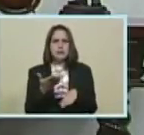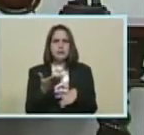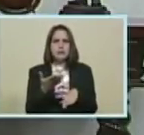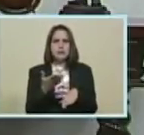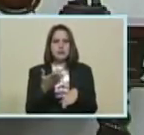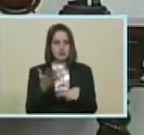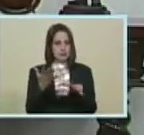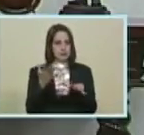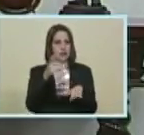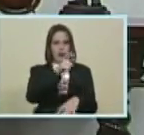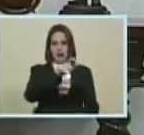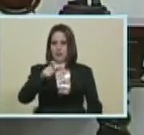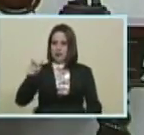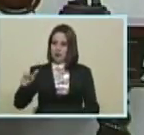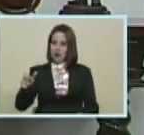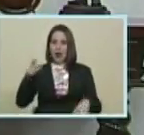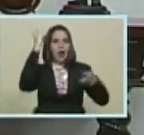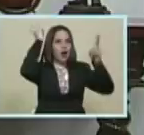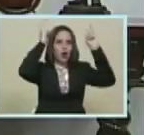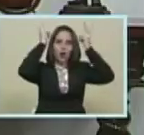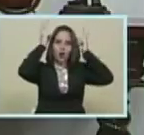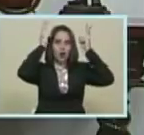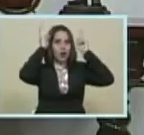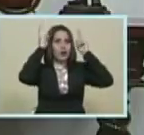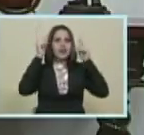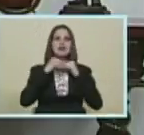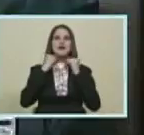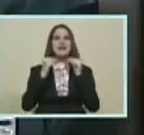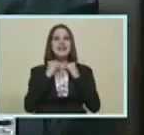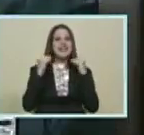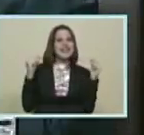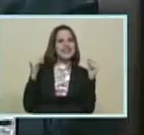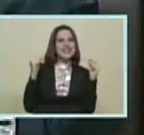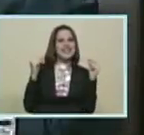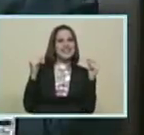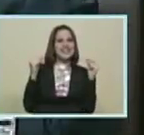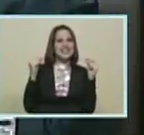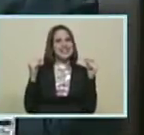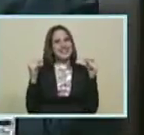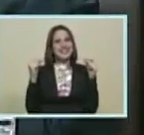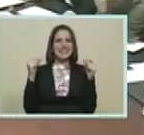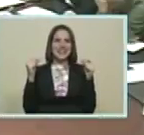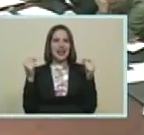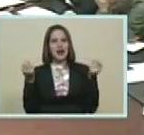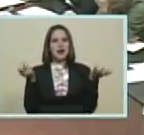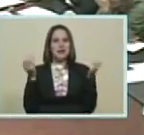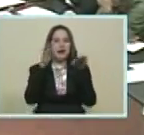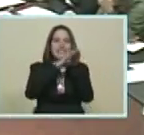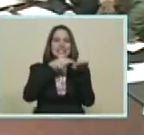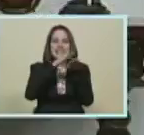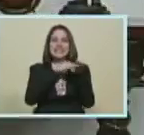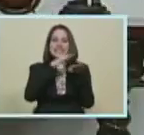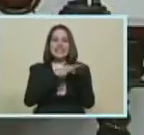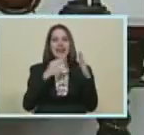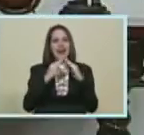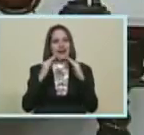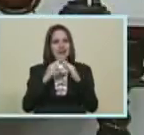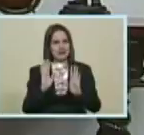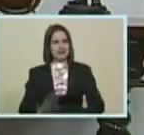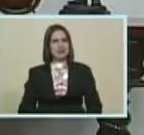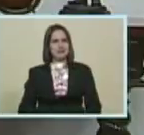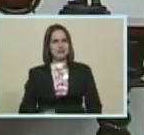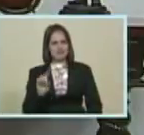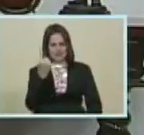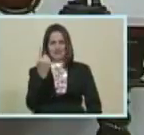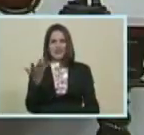La gente tenía Los conejitos Con un lacito Y los habían agarrado Como mascota Fue un